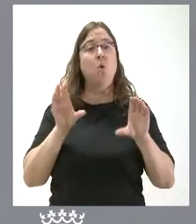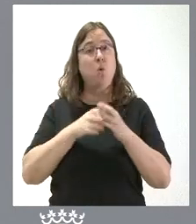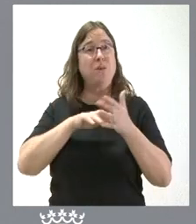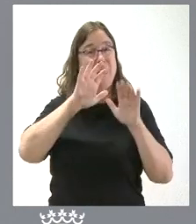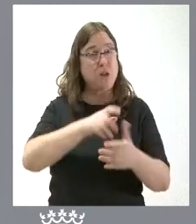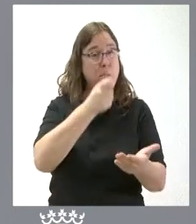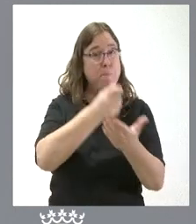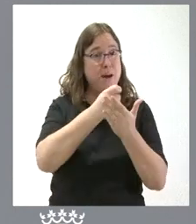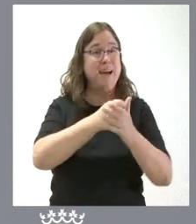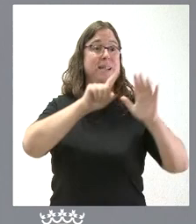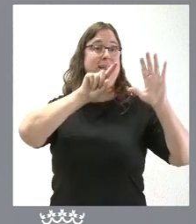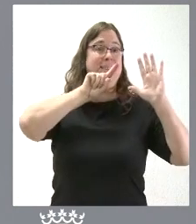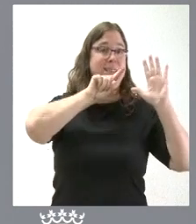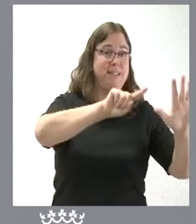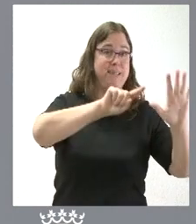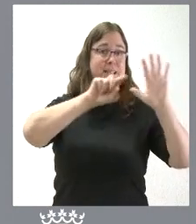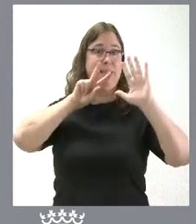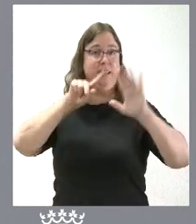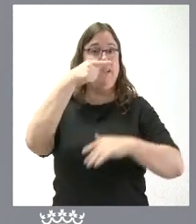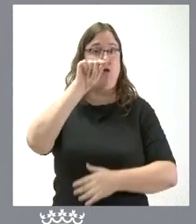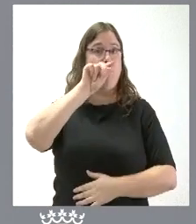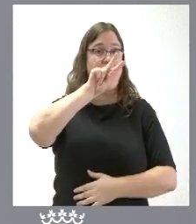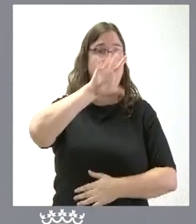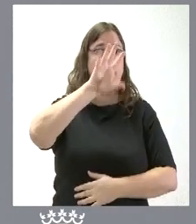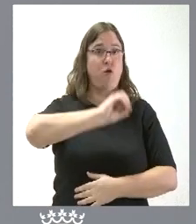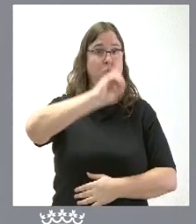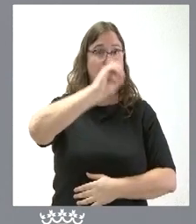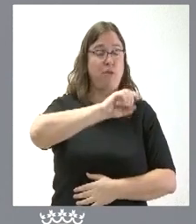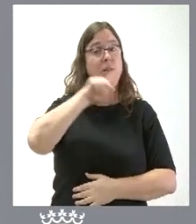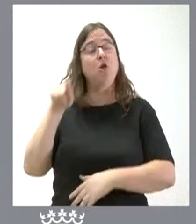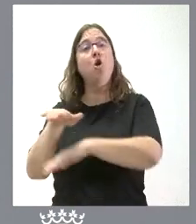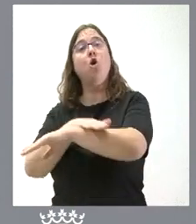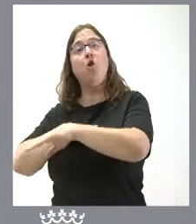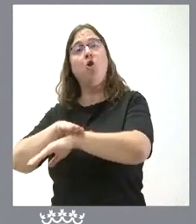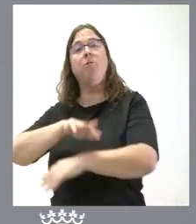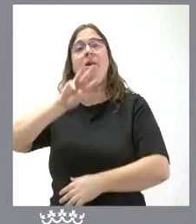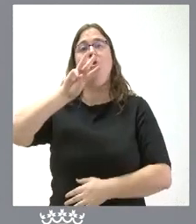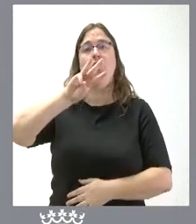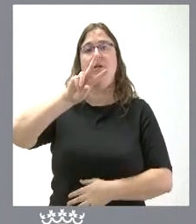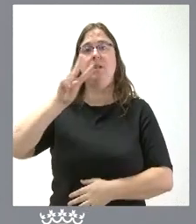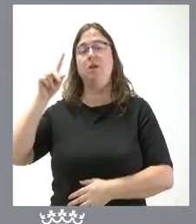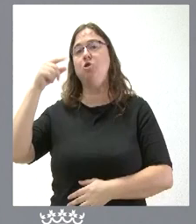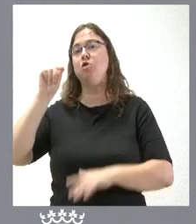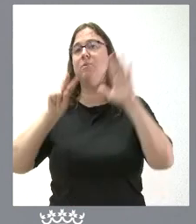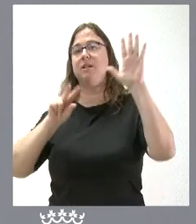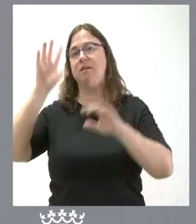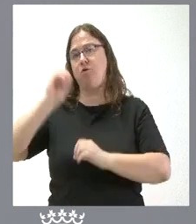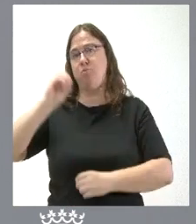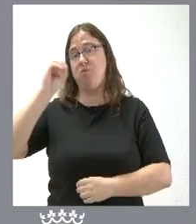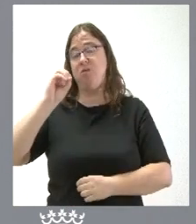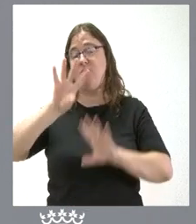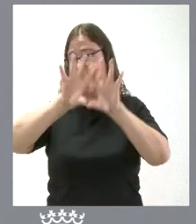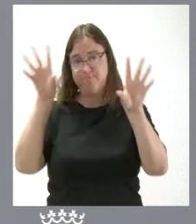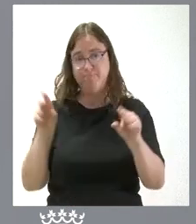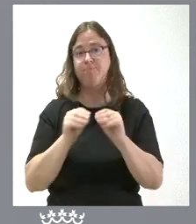67,25% y el Gobierno el 32,75% números redondos